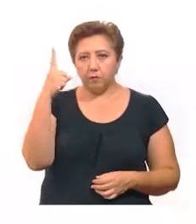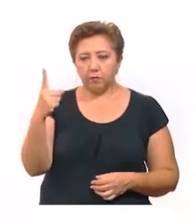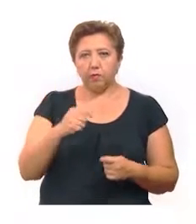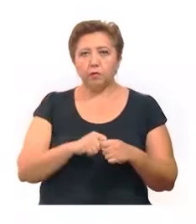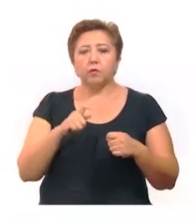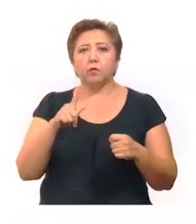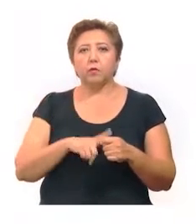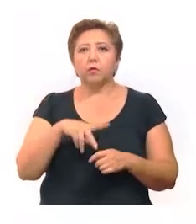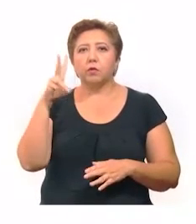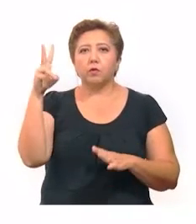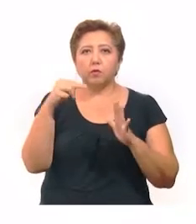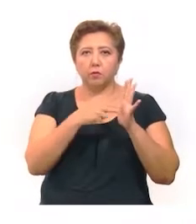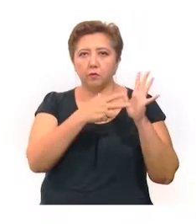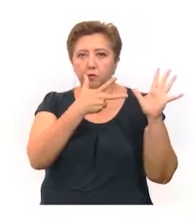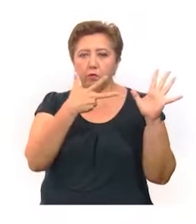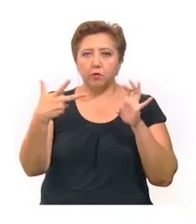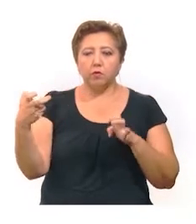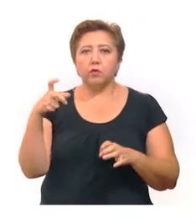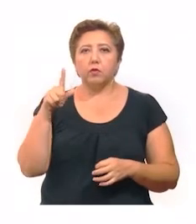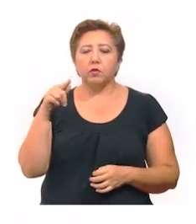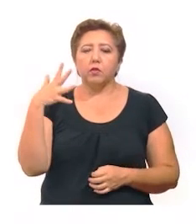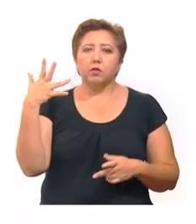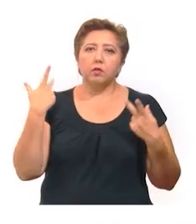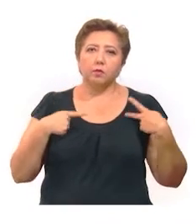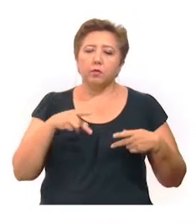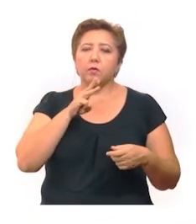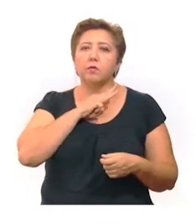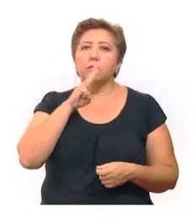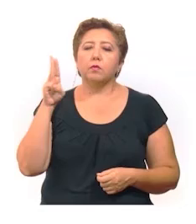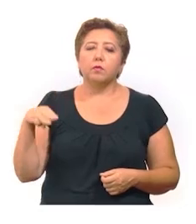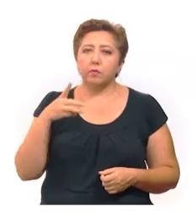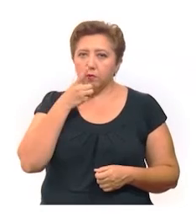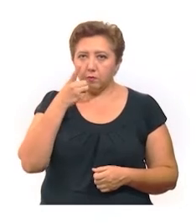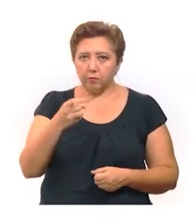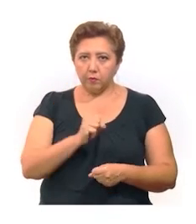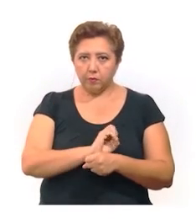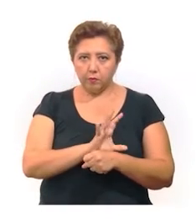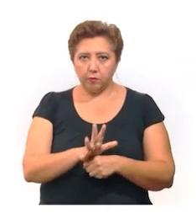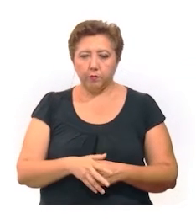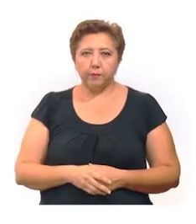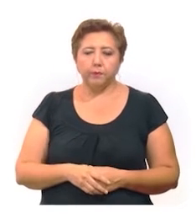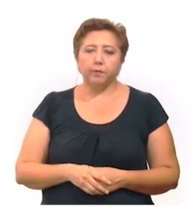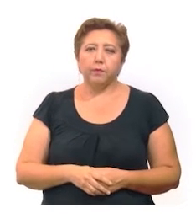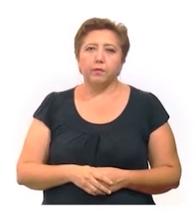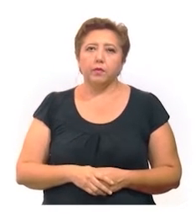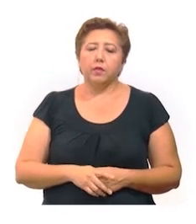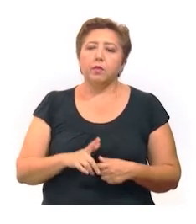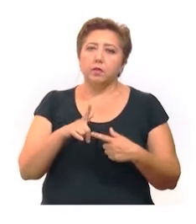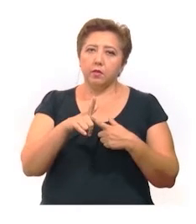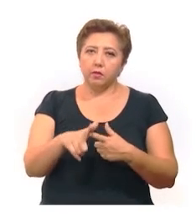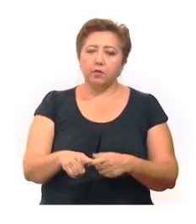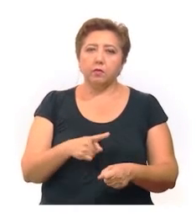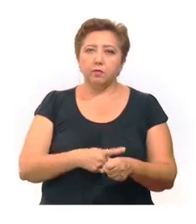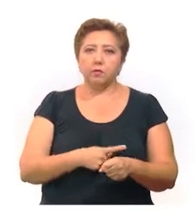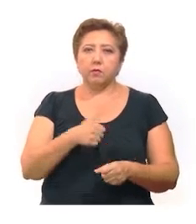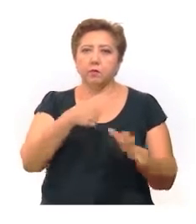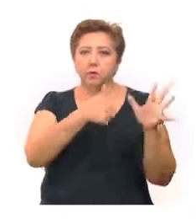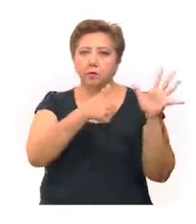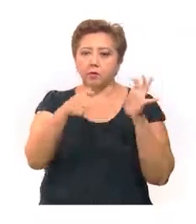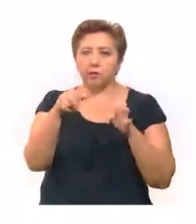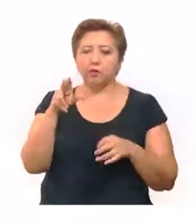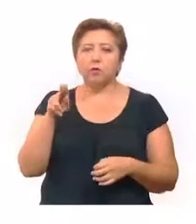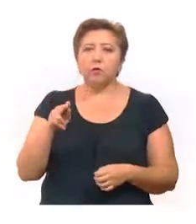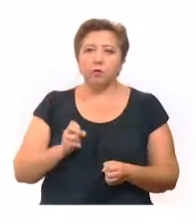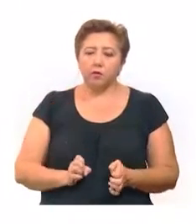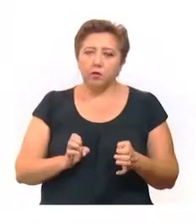En total son 2,875 las personas fallecidas a causa del coronavirus. De los casos activos, 680